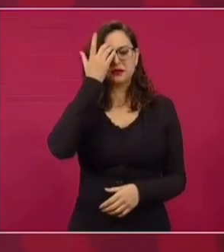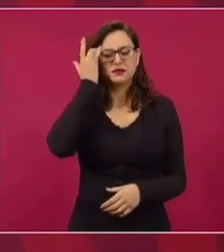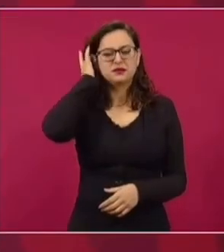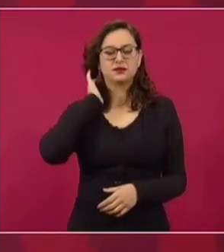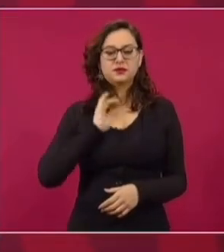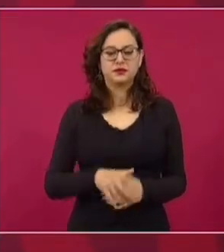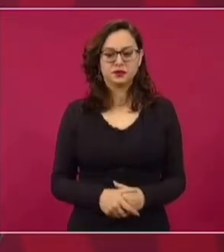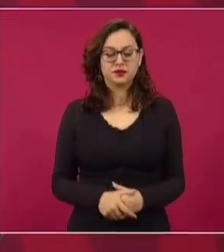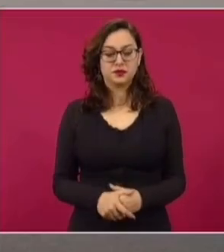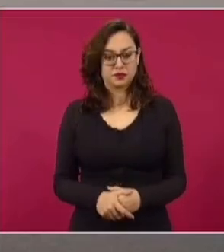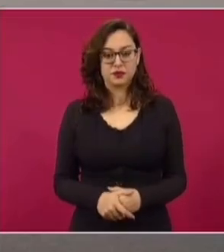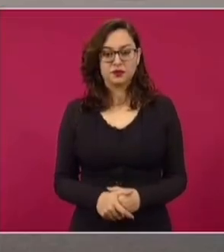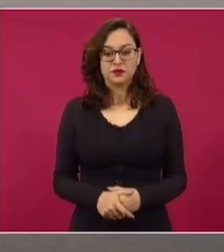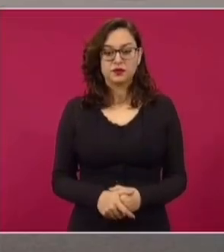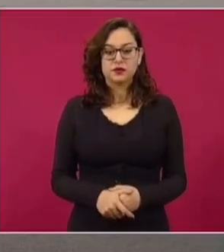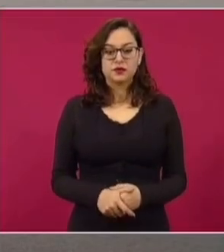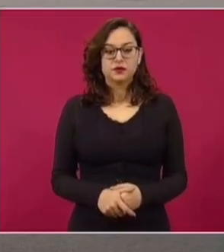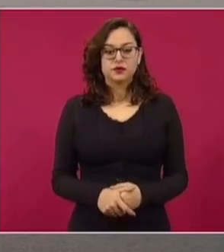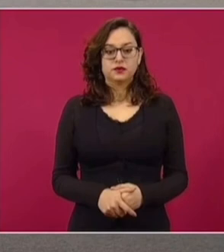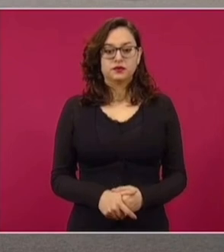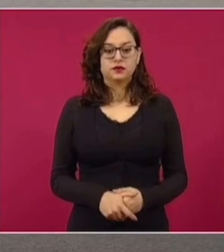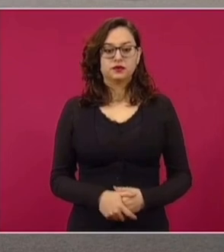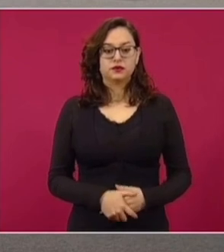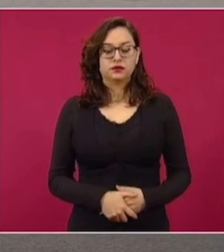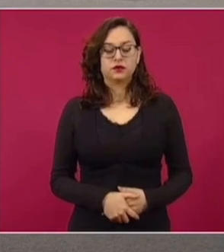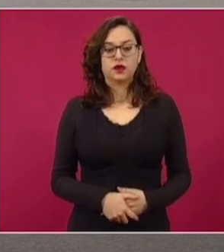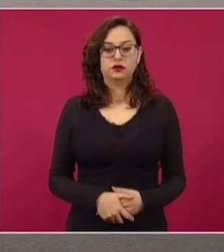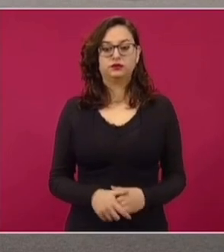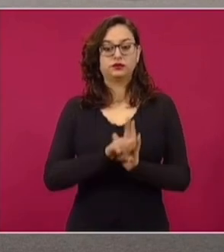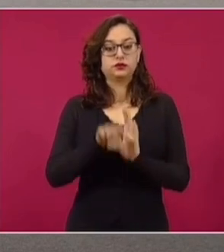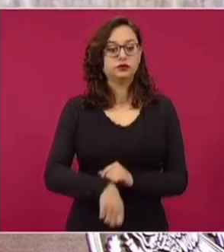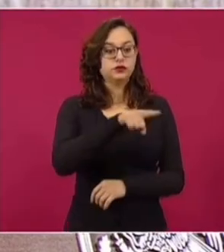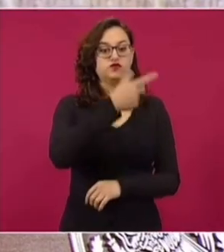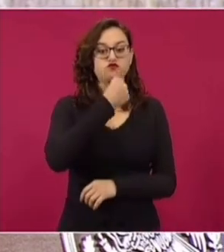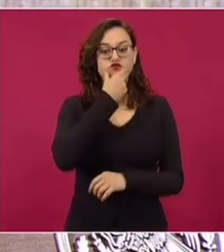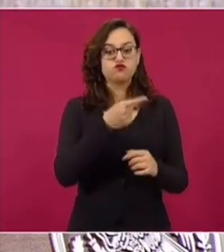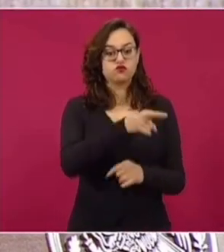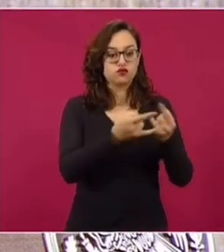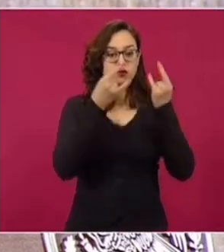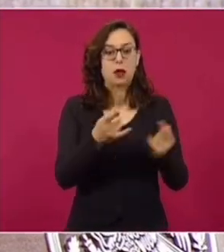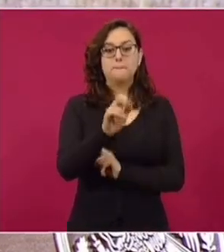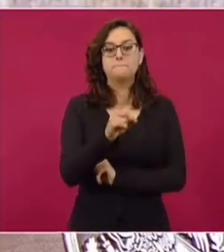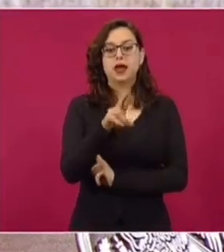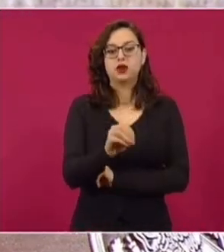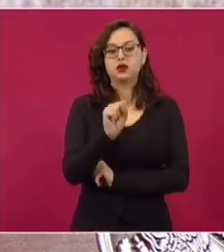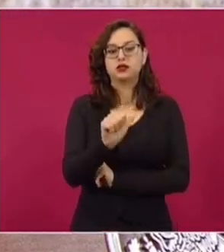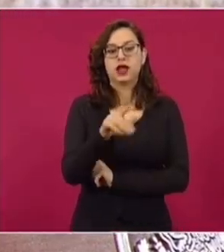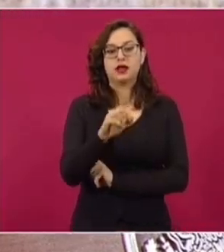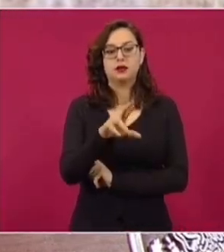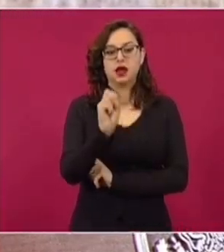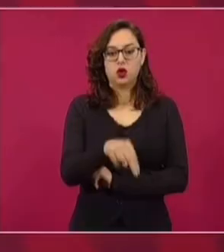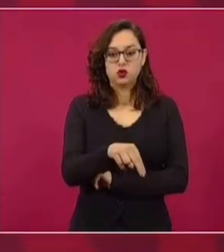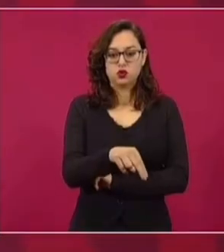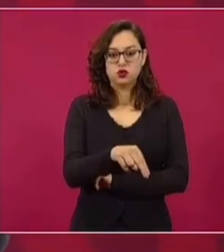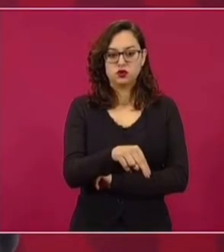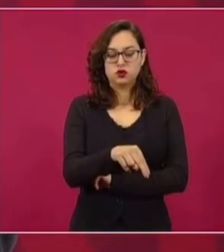el caso del historiador Pedro Salmerón,